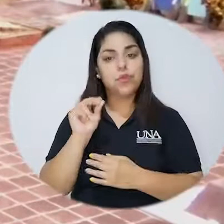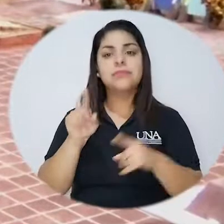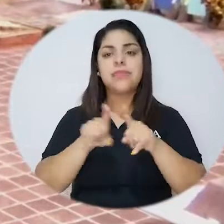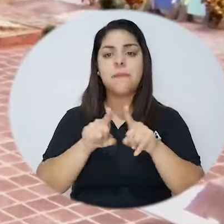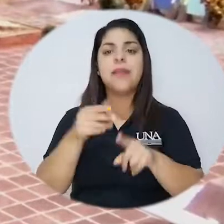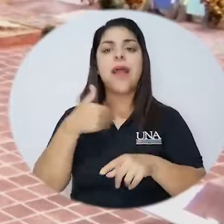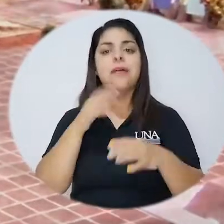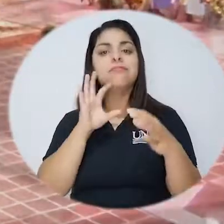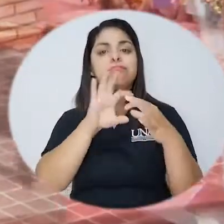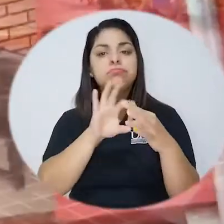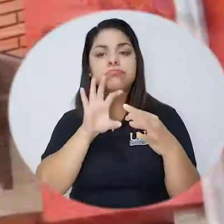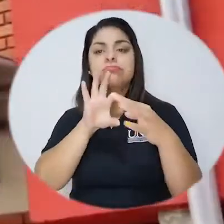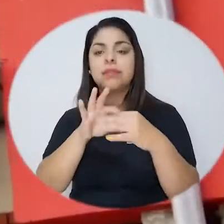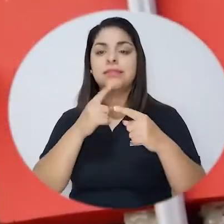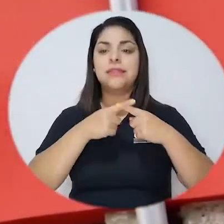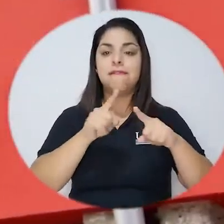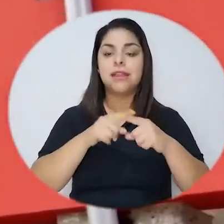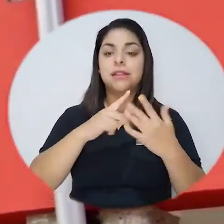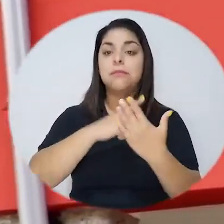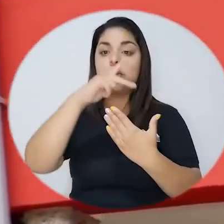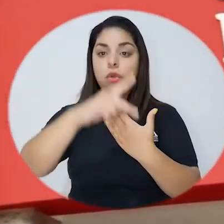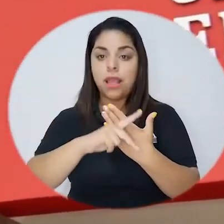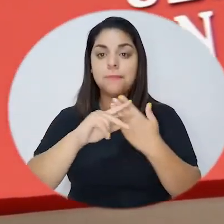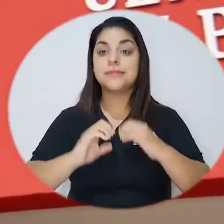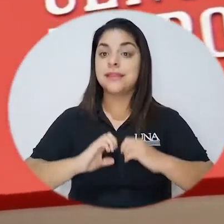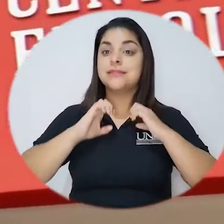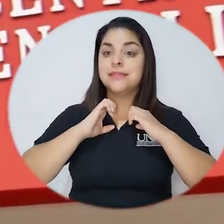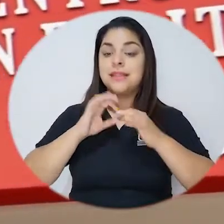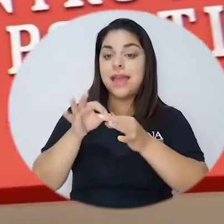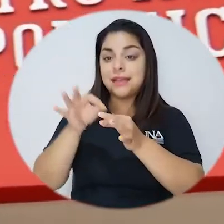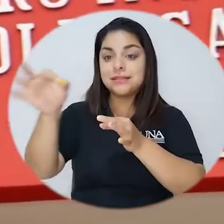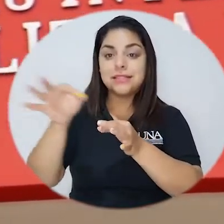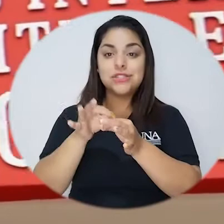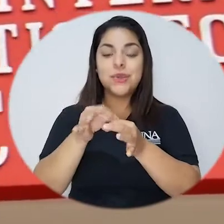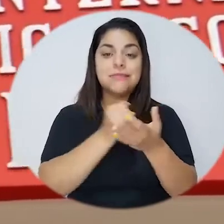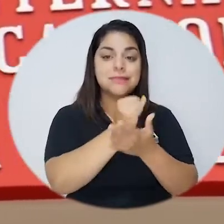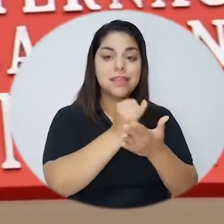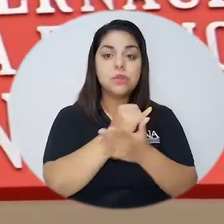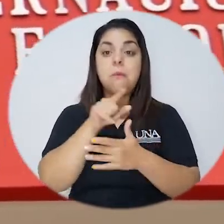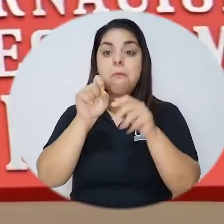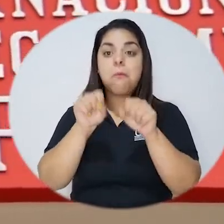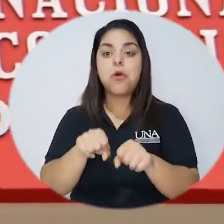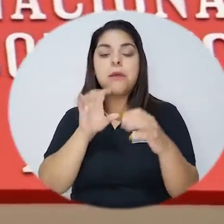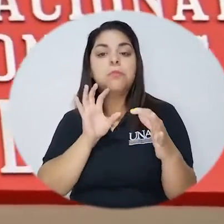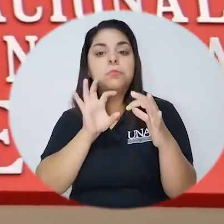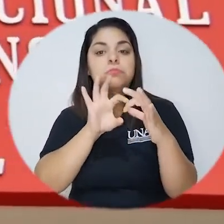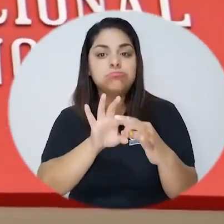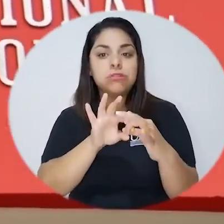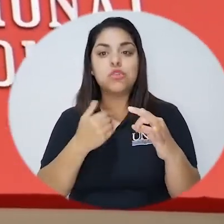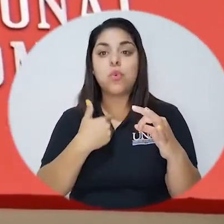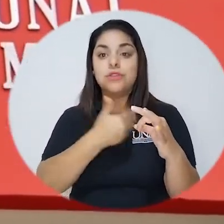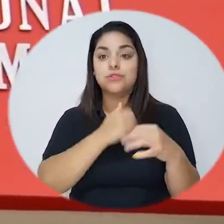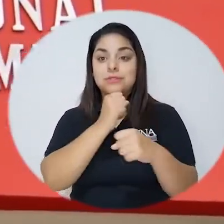vinculación con los diferentes programas que existen de extensión e investigación, en donde podemos vincular